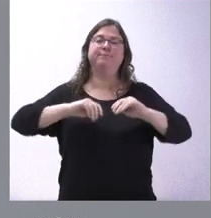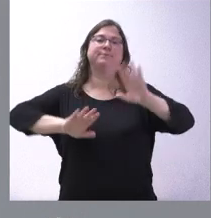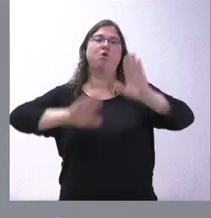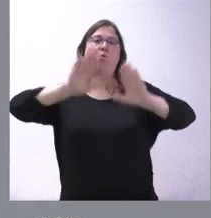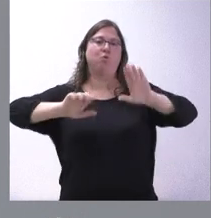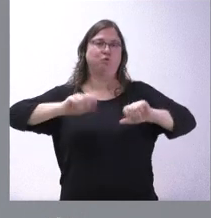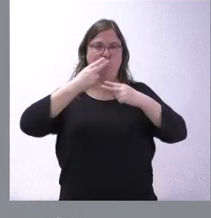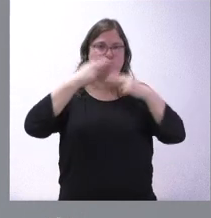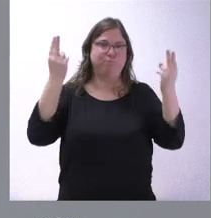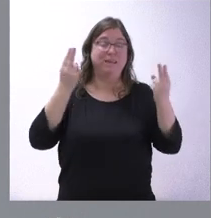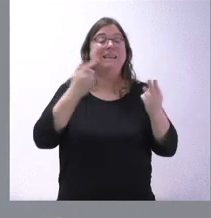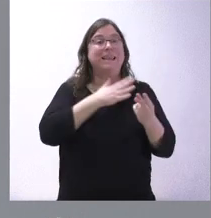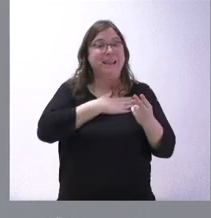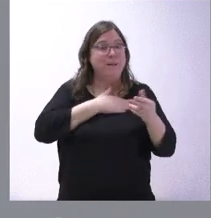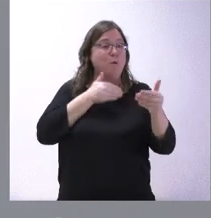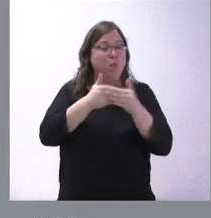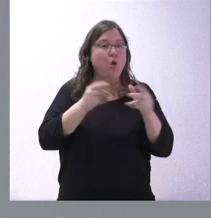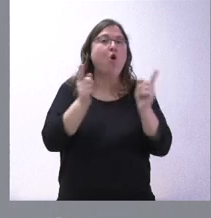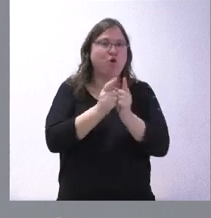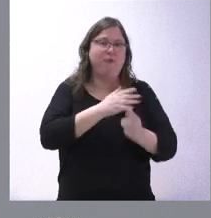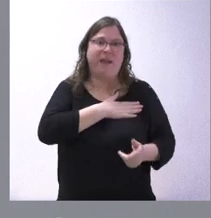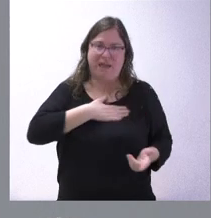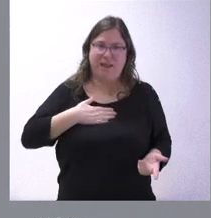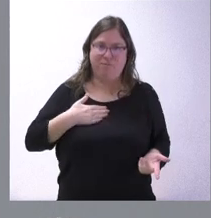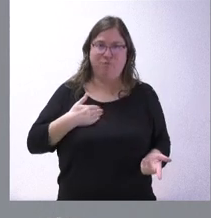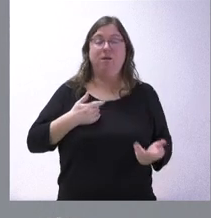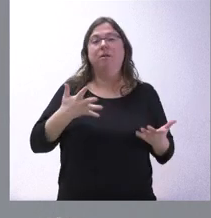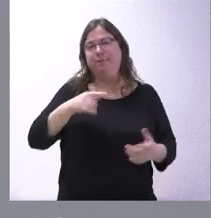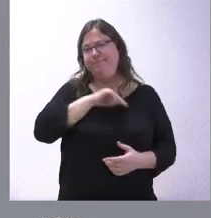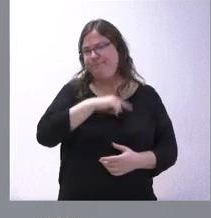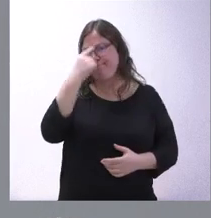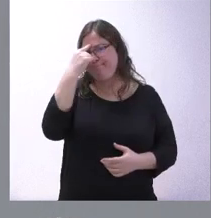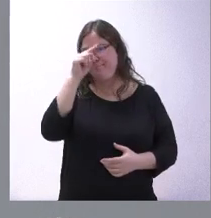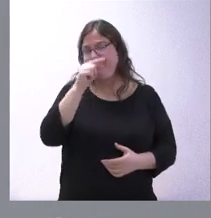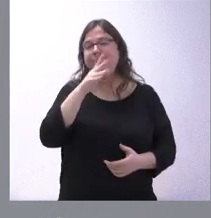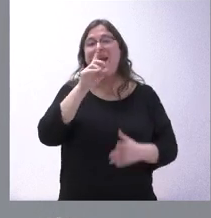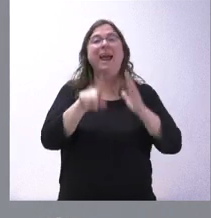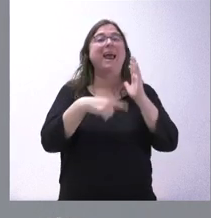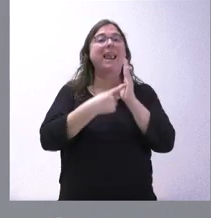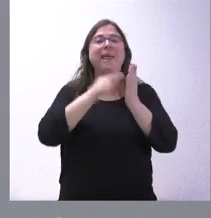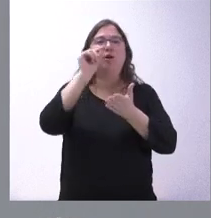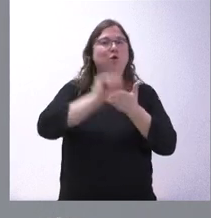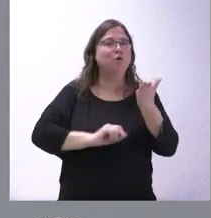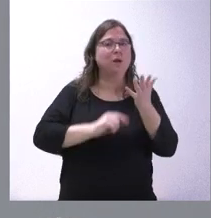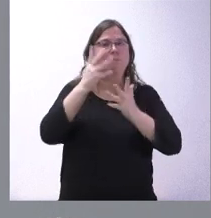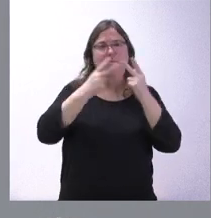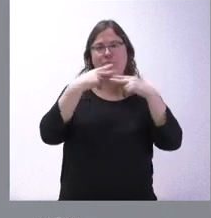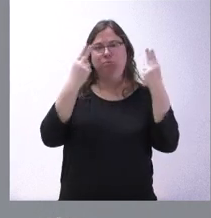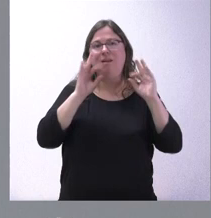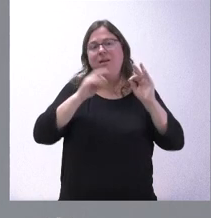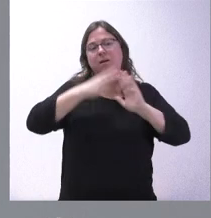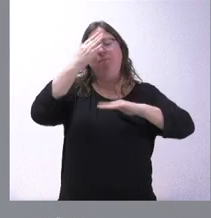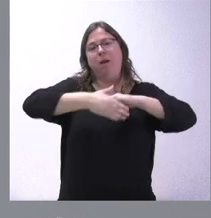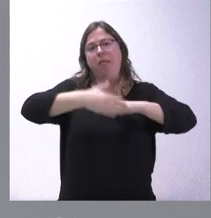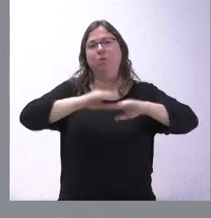La idea nuestra es hacerlo en el plazo más breve de tiempo posible, pero también somos conscientes que, lógicamente, la ley de contratos de las administraciones públicas tiene sus